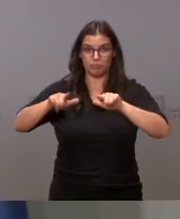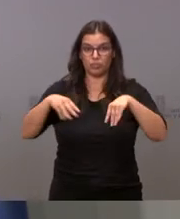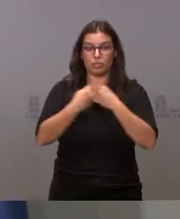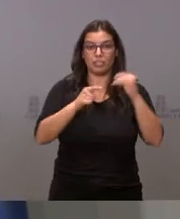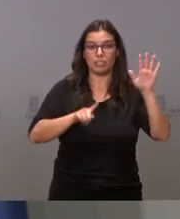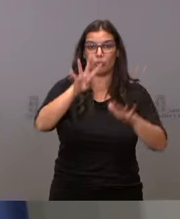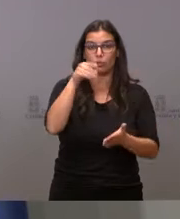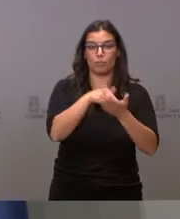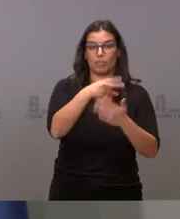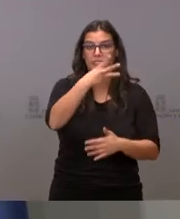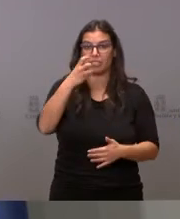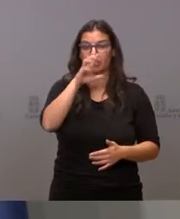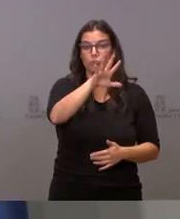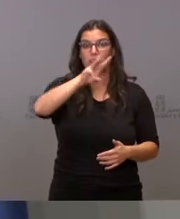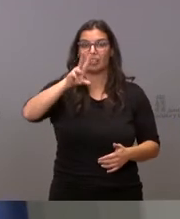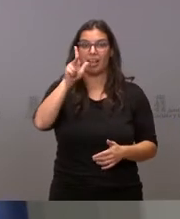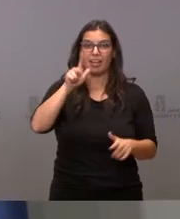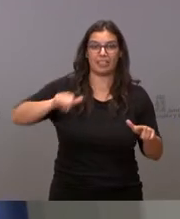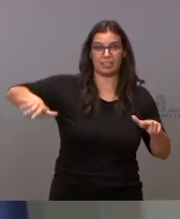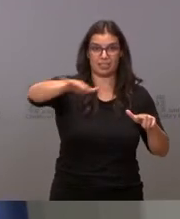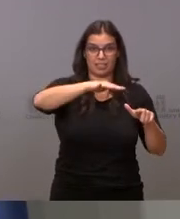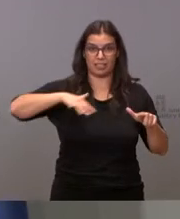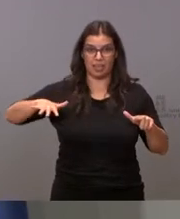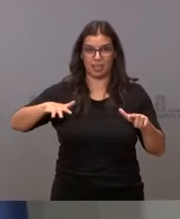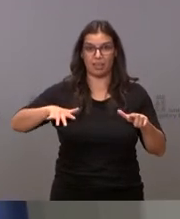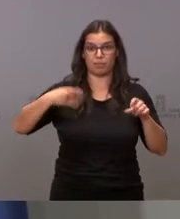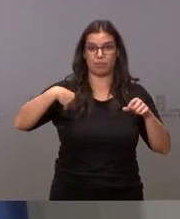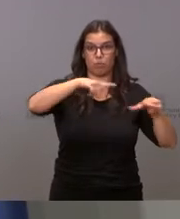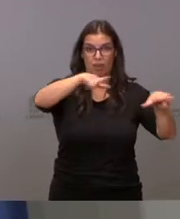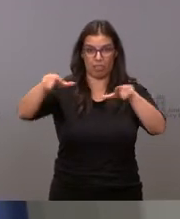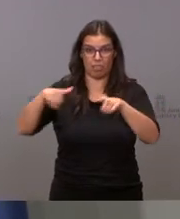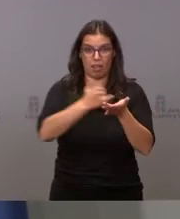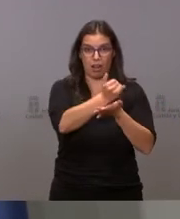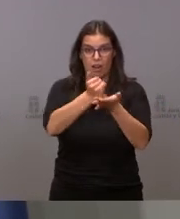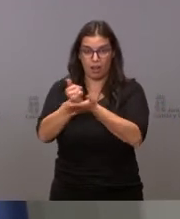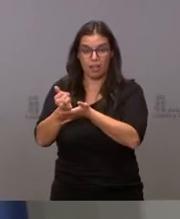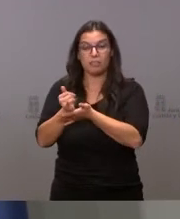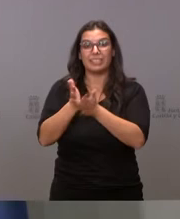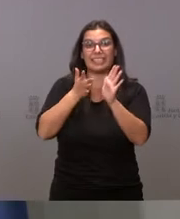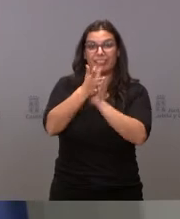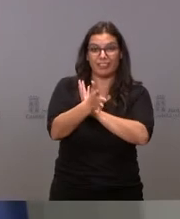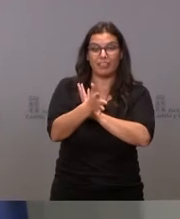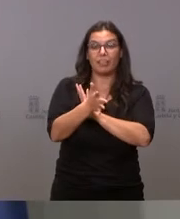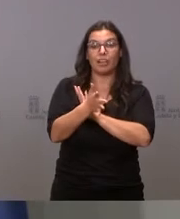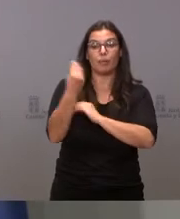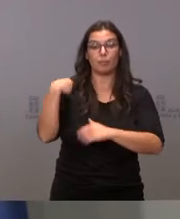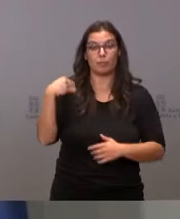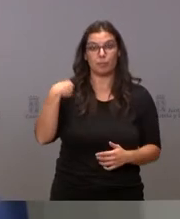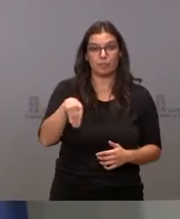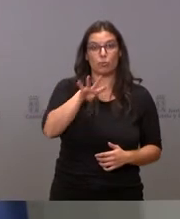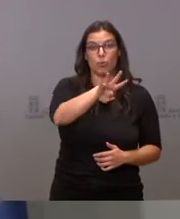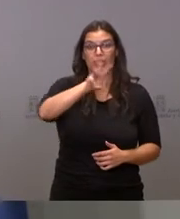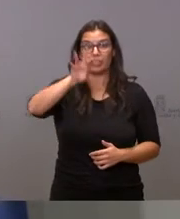.353 hectáreas de concentración parcelaria, lo que supone casi el 43%